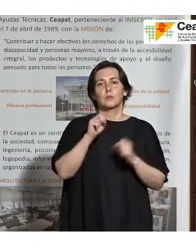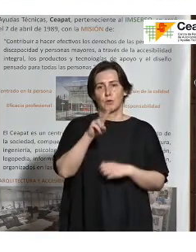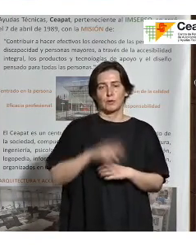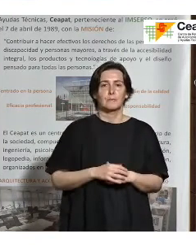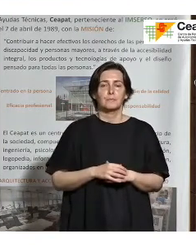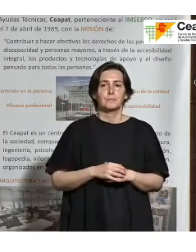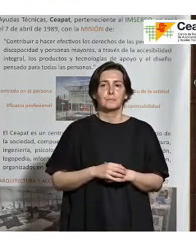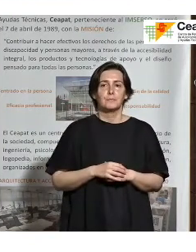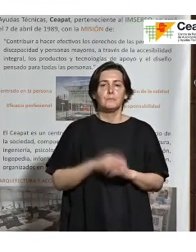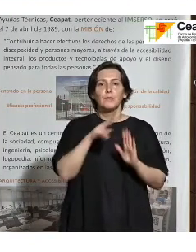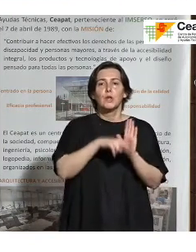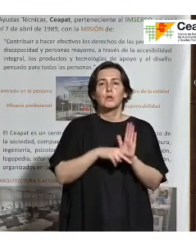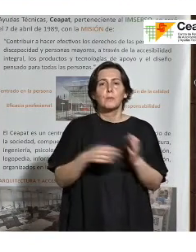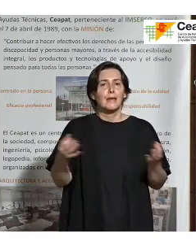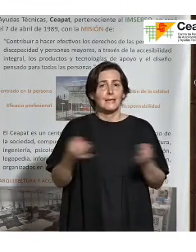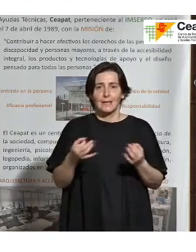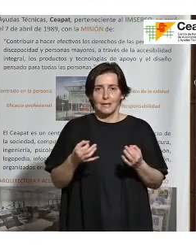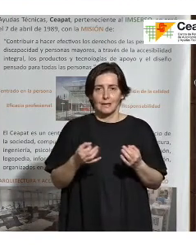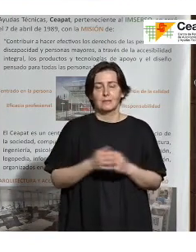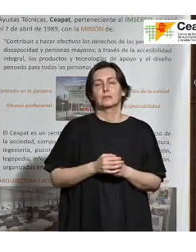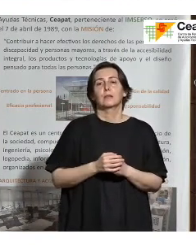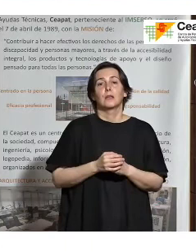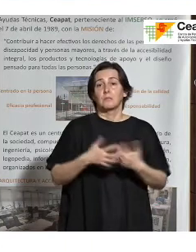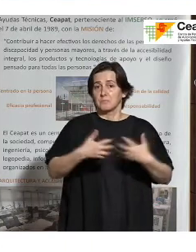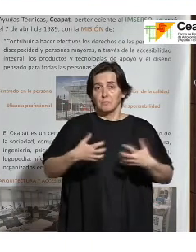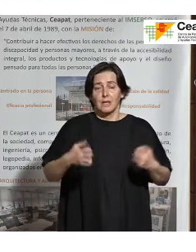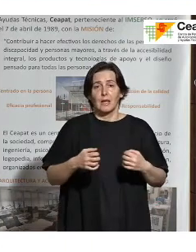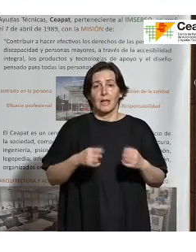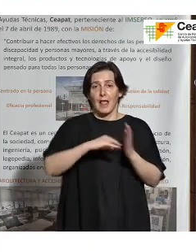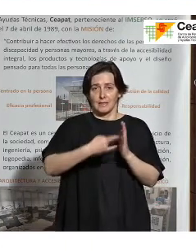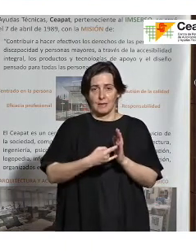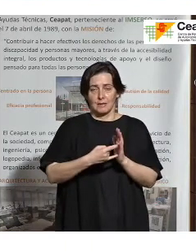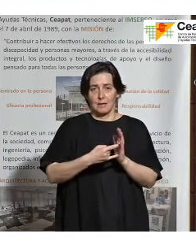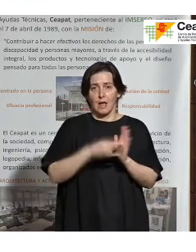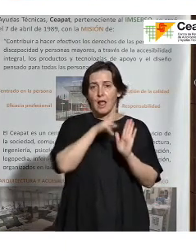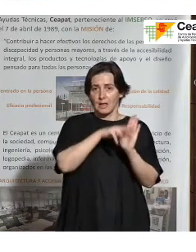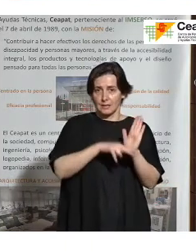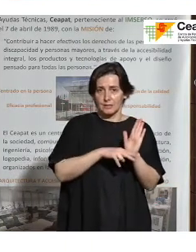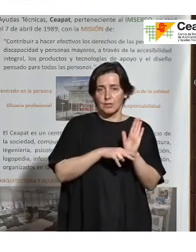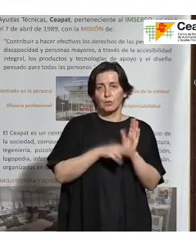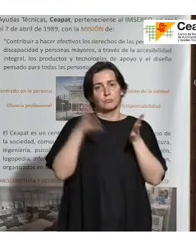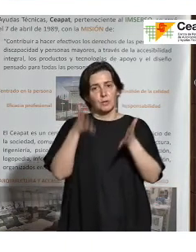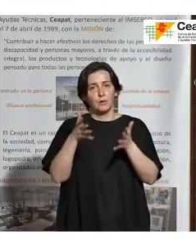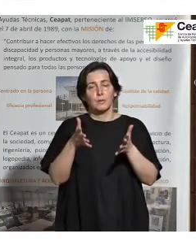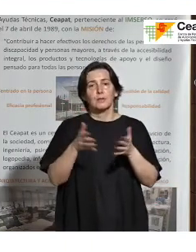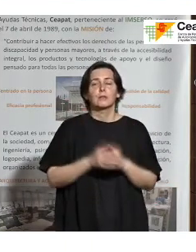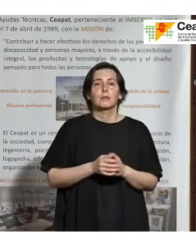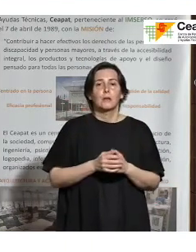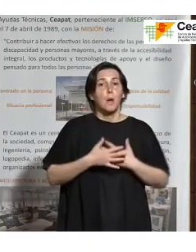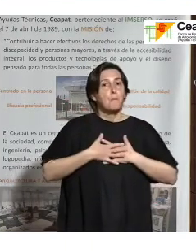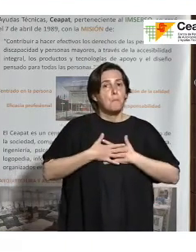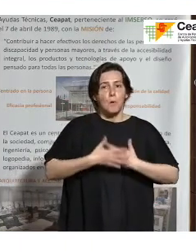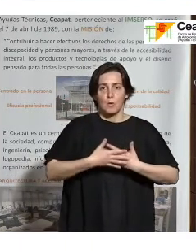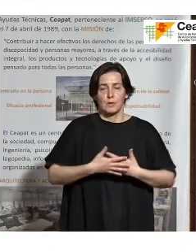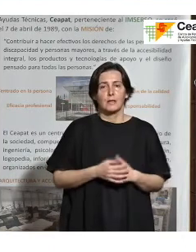¿Qué es una norma? Una norma es una especificación técnica en la cual se establecen requisitos y recomendaciones. Es voluntaria,